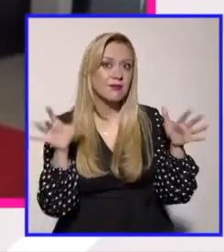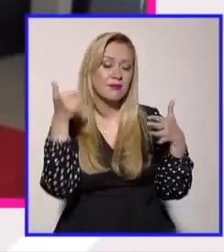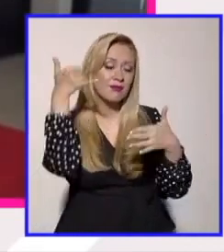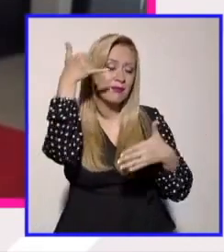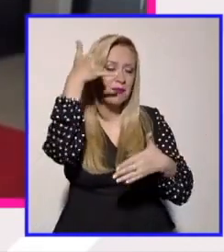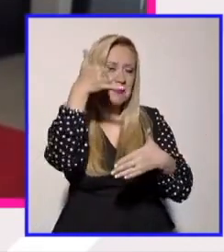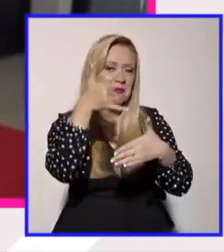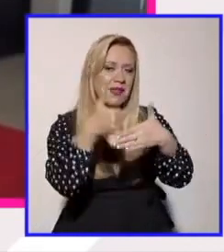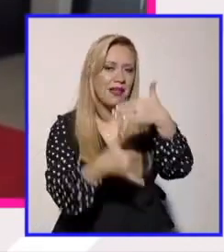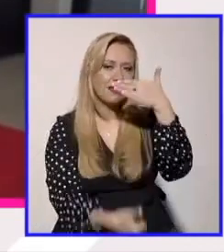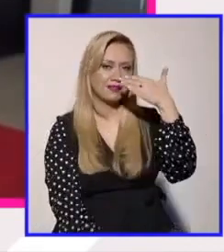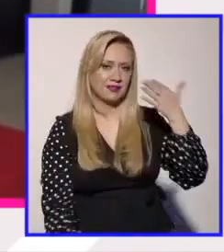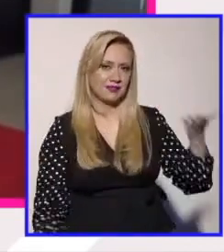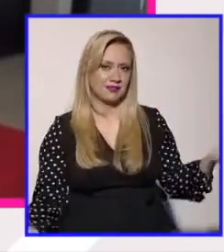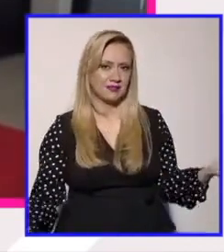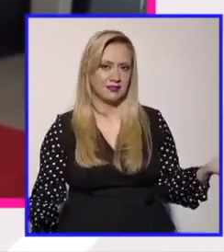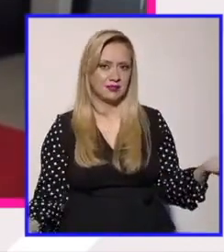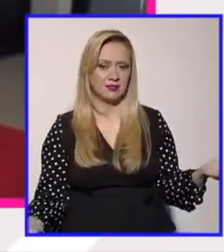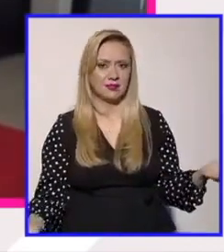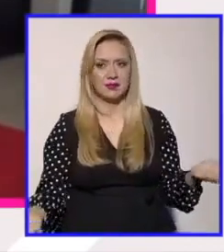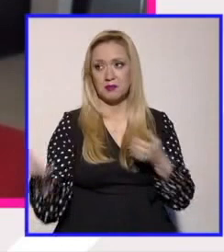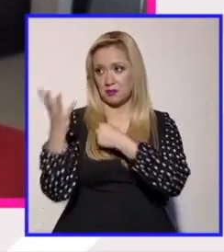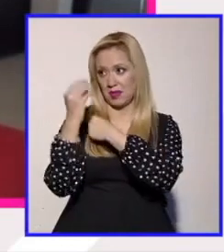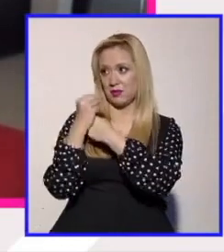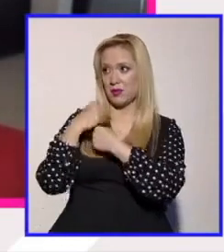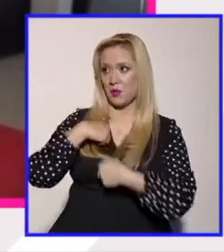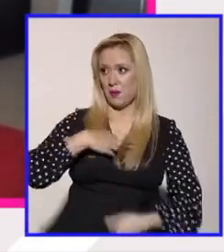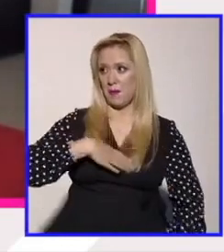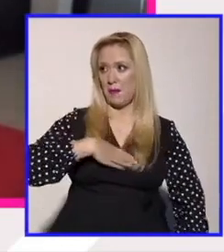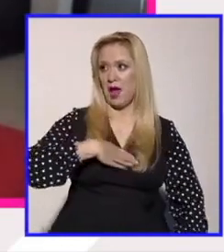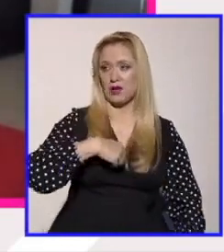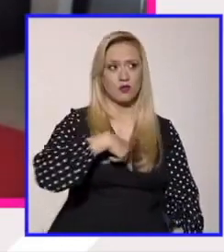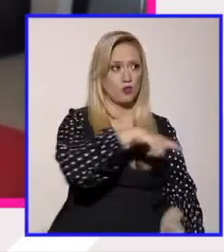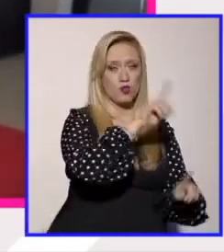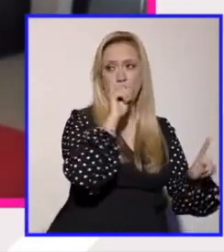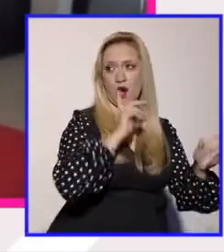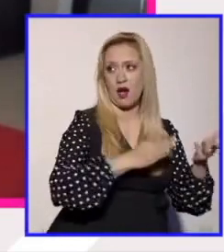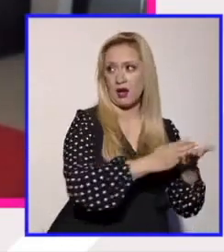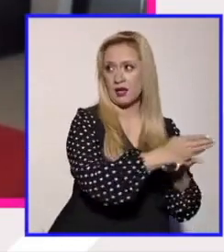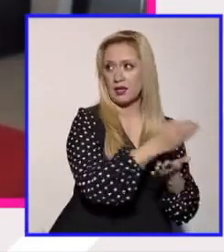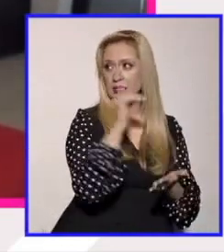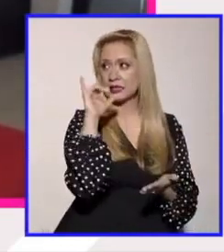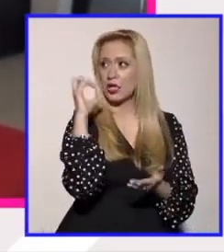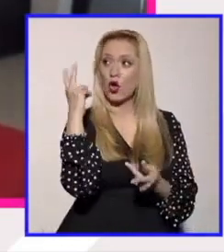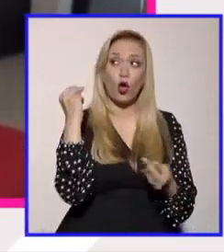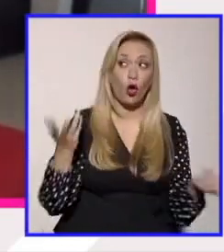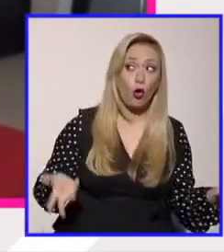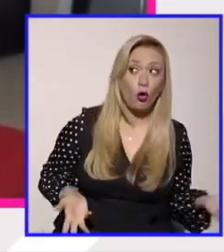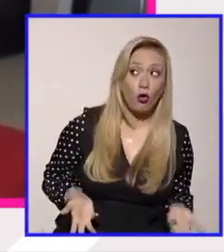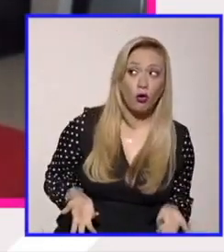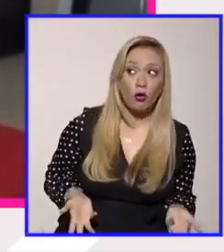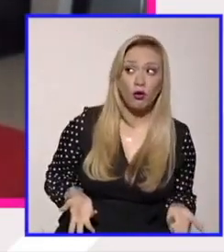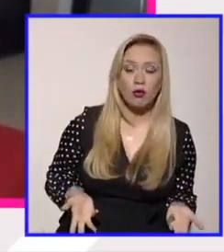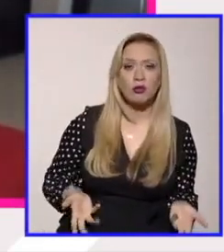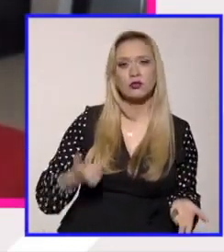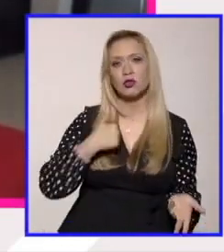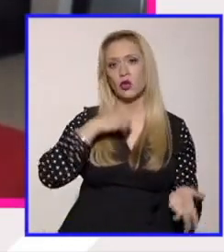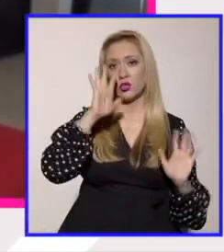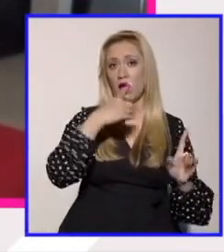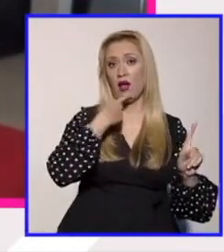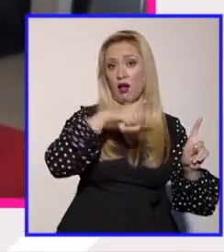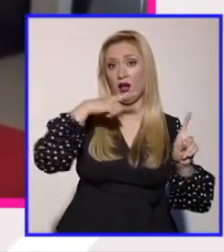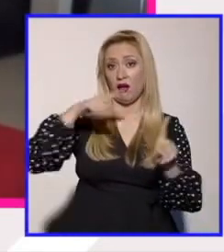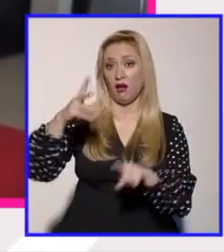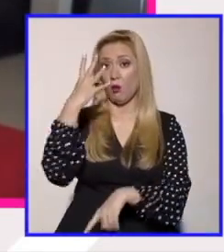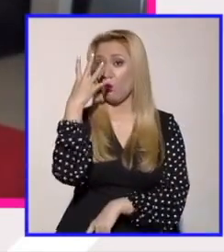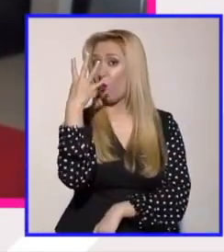que solamente que si Ofelia puede ir al baño. Que por favor, tengo cuatro procesos legales con restaurantes para poder ir al baño. ¿Saben? Es